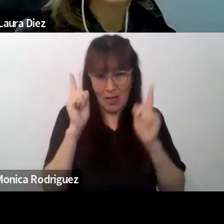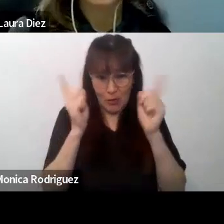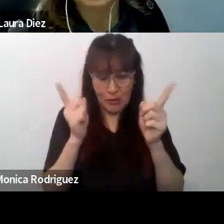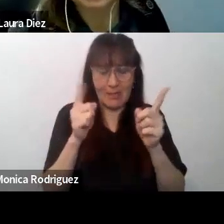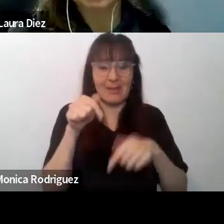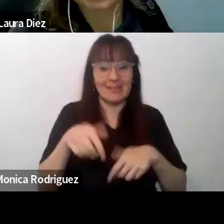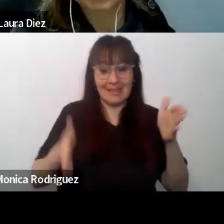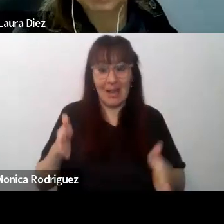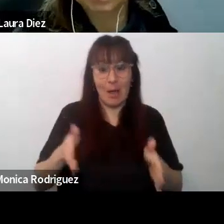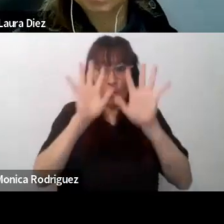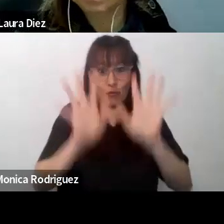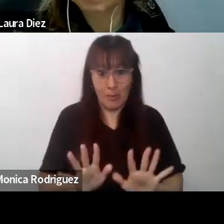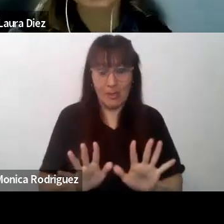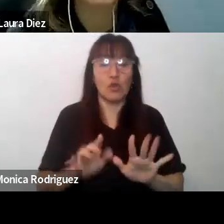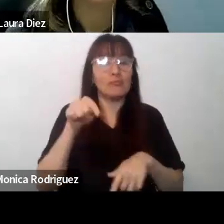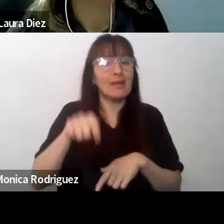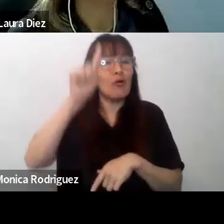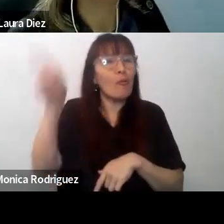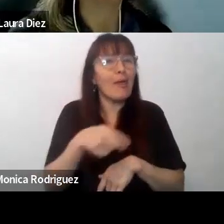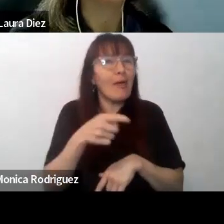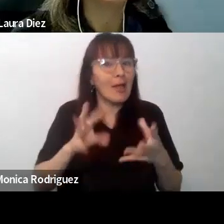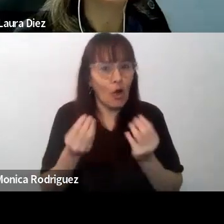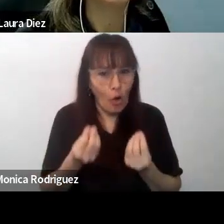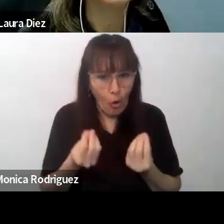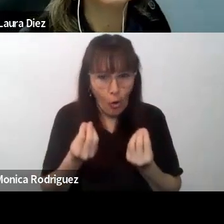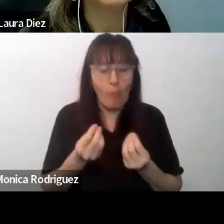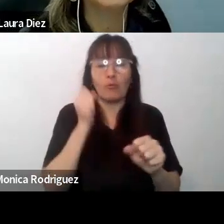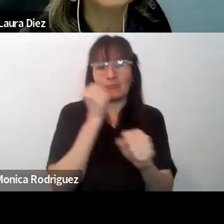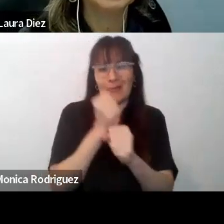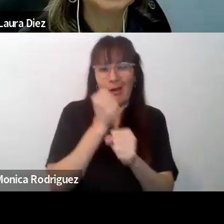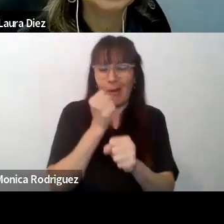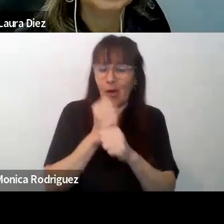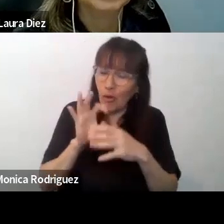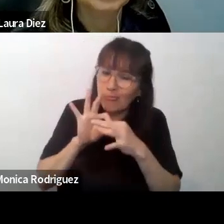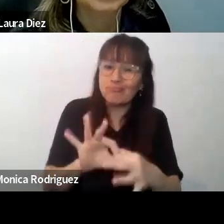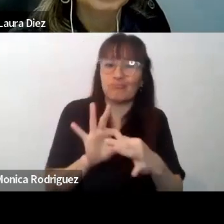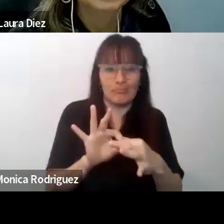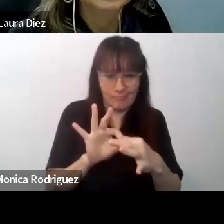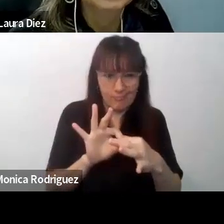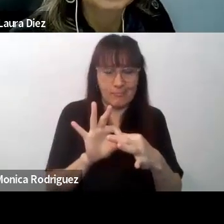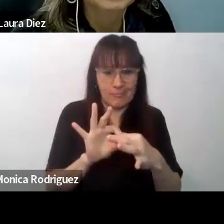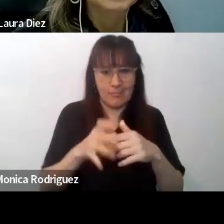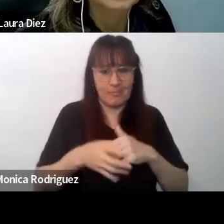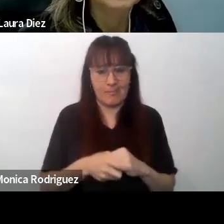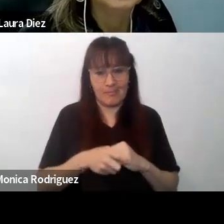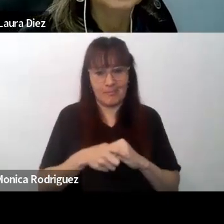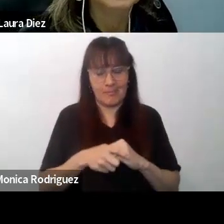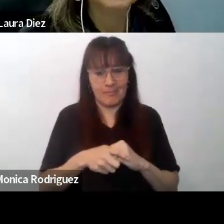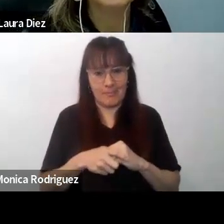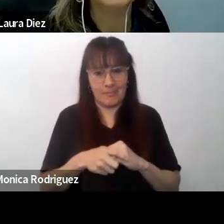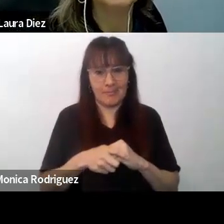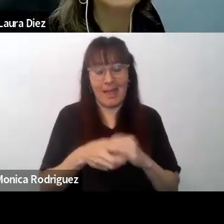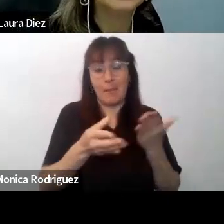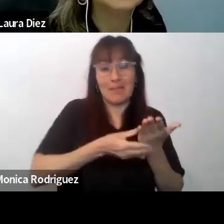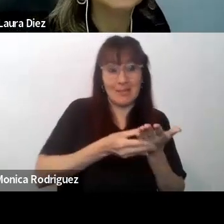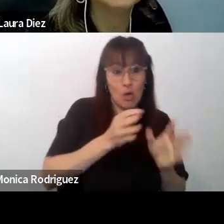es producto de un trabajo, podemos decir, de un vínculo muy estrecho que tiene el Ministerio